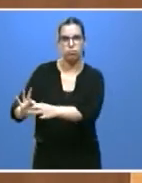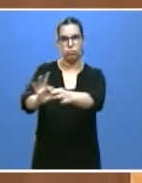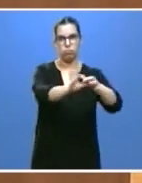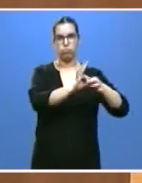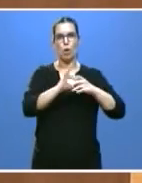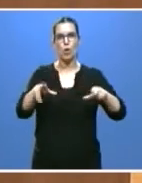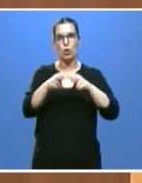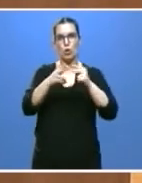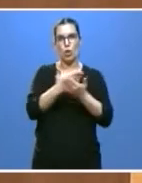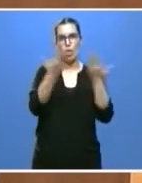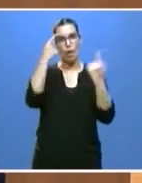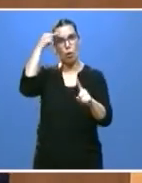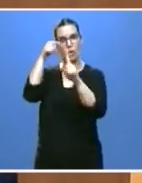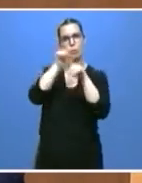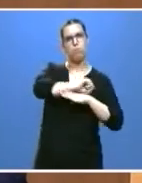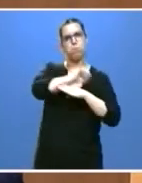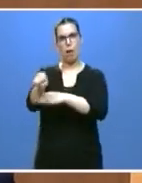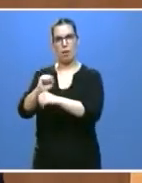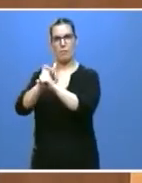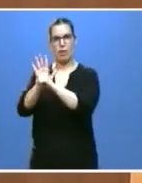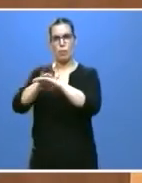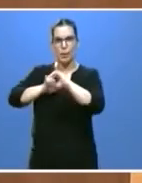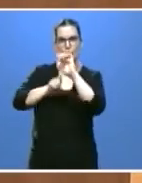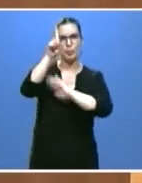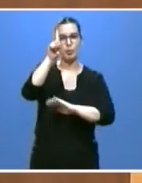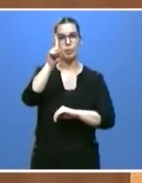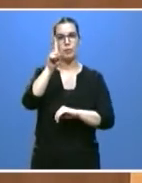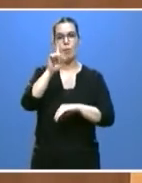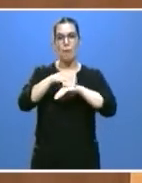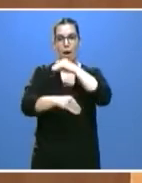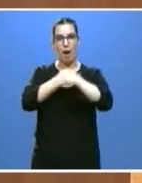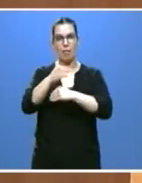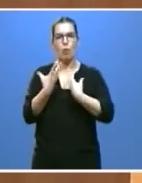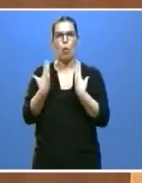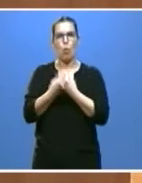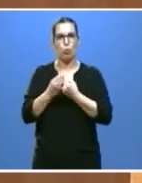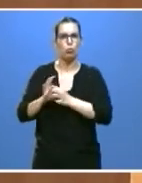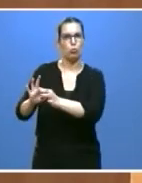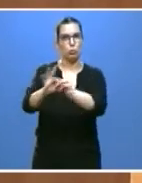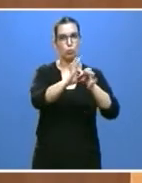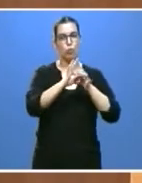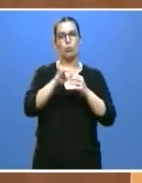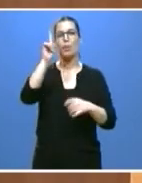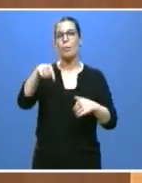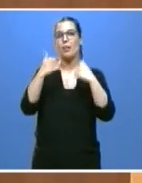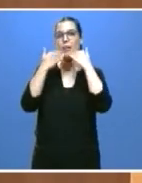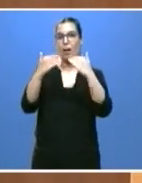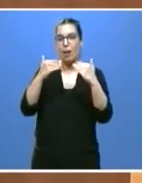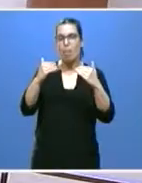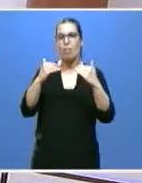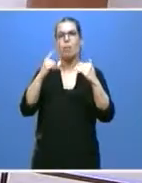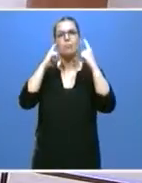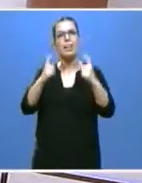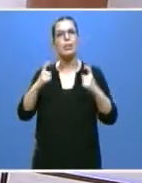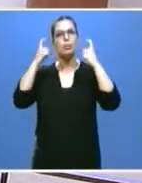ganar al virus y salir adelante. Para hacerlo todos juntos. Agradezco también su esfuerzo